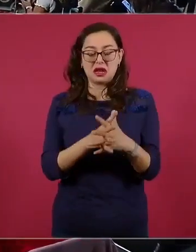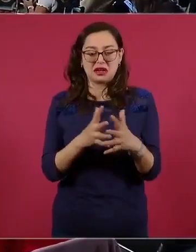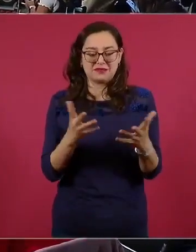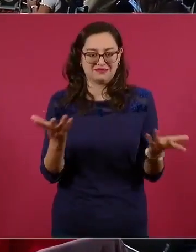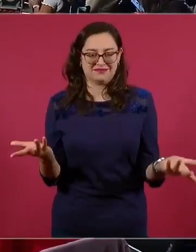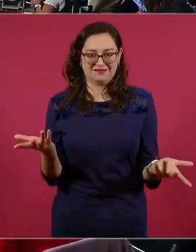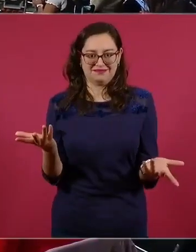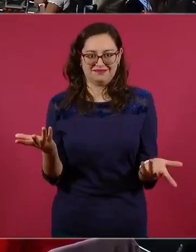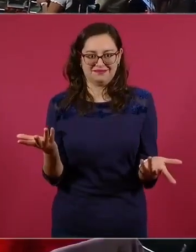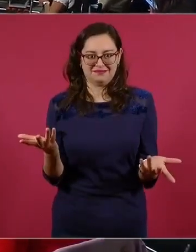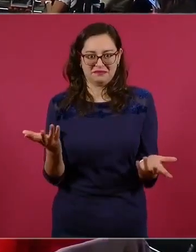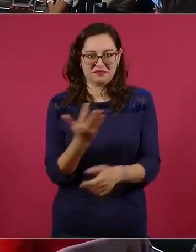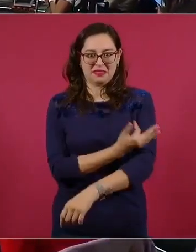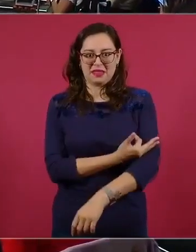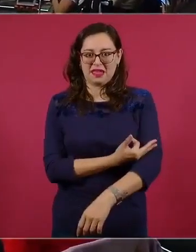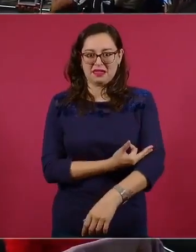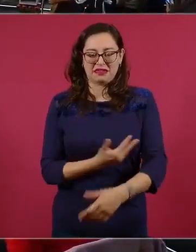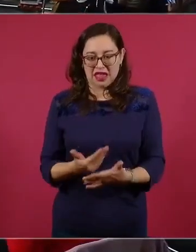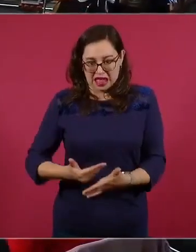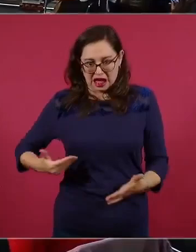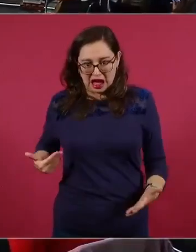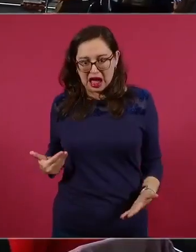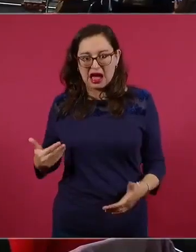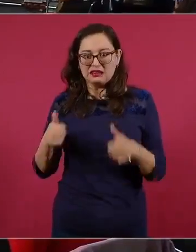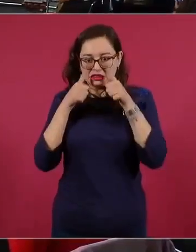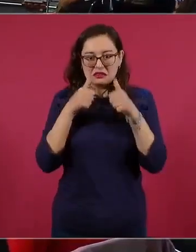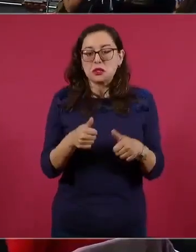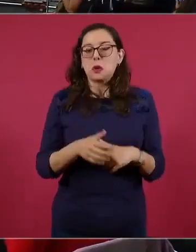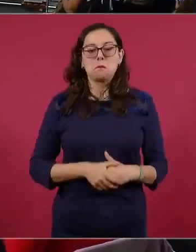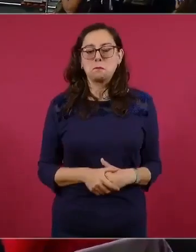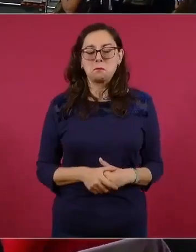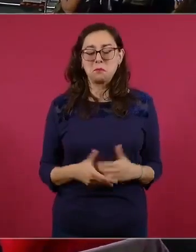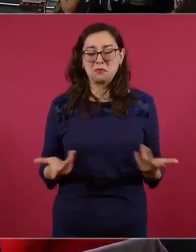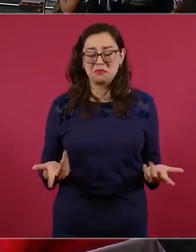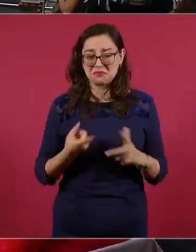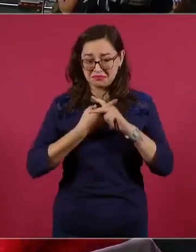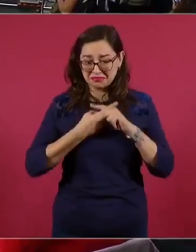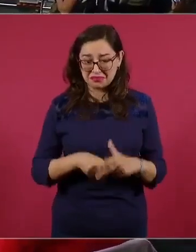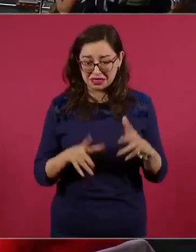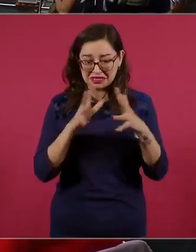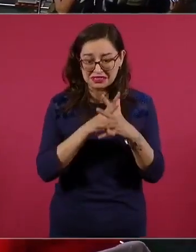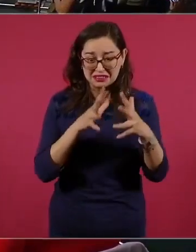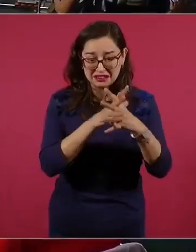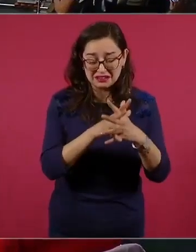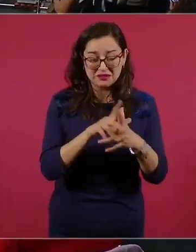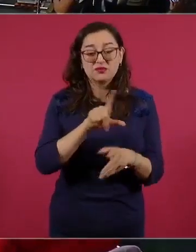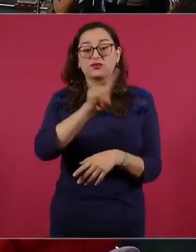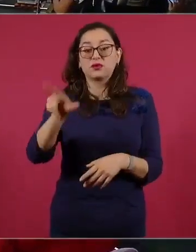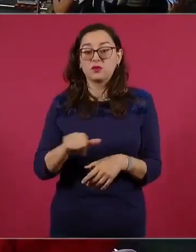que están los conflictos no se